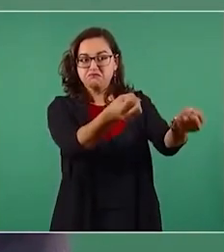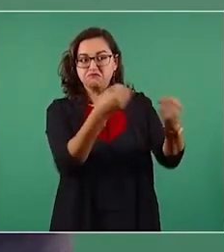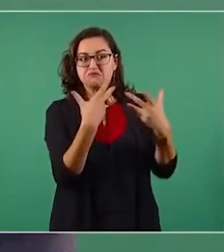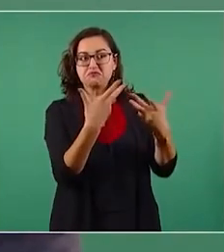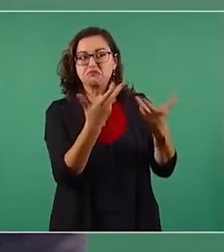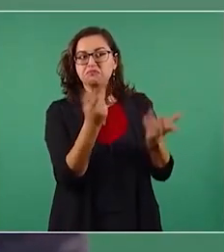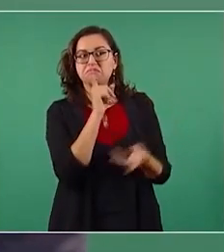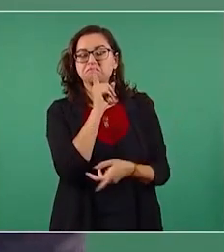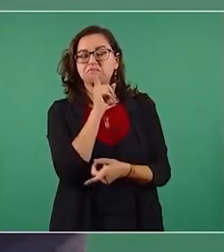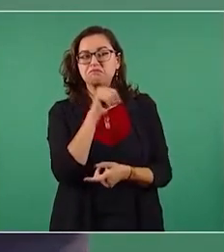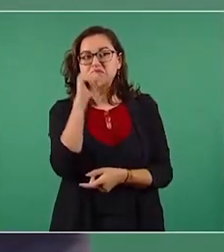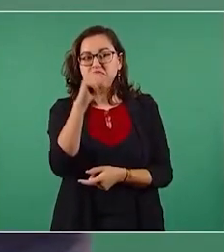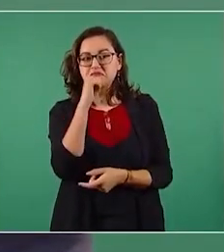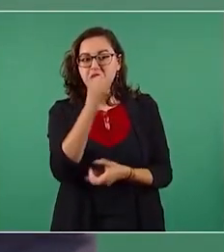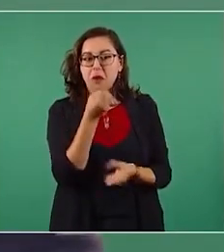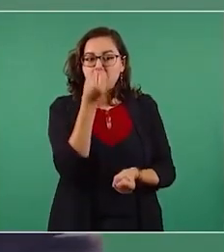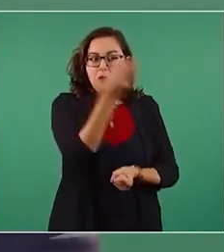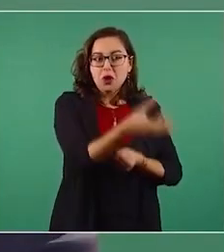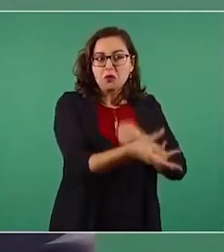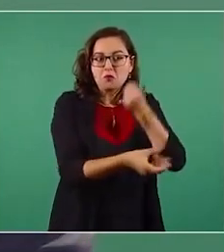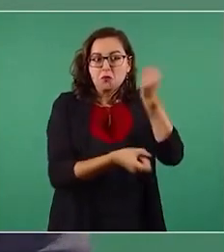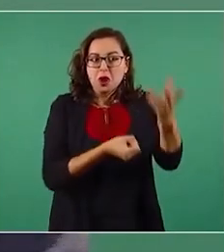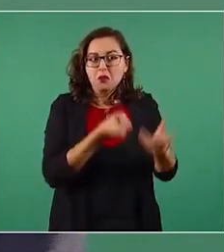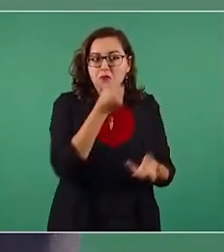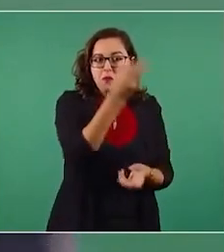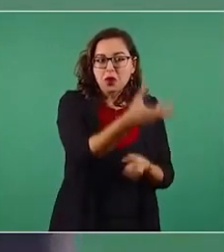y habían